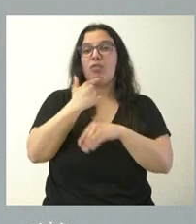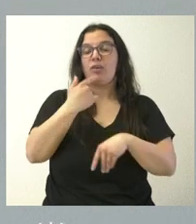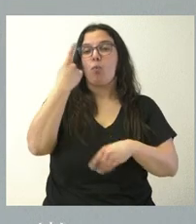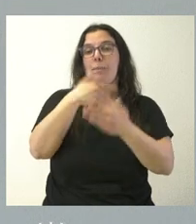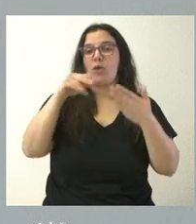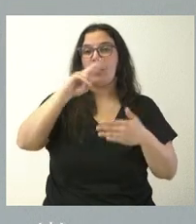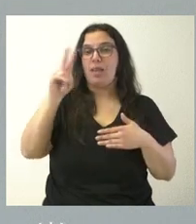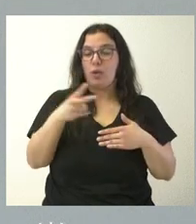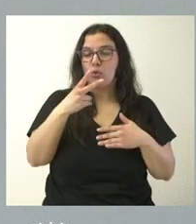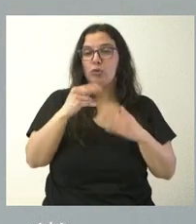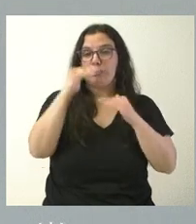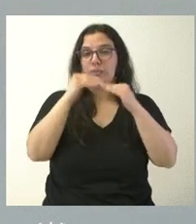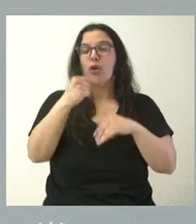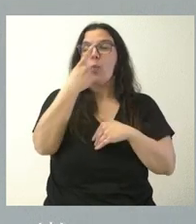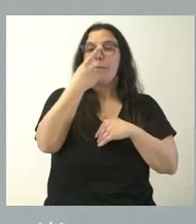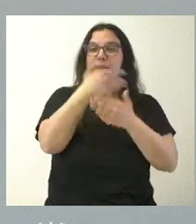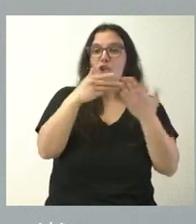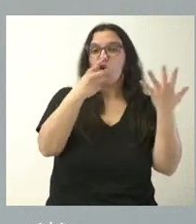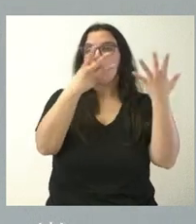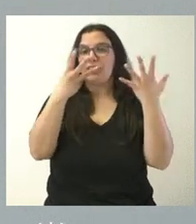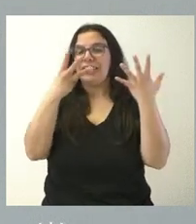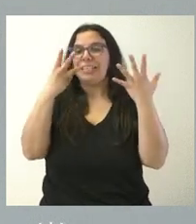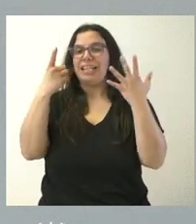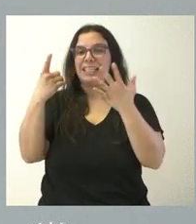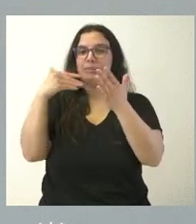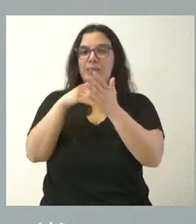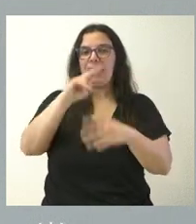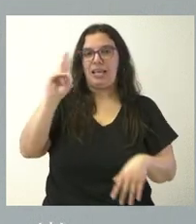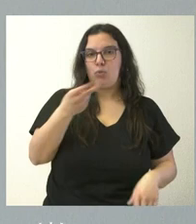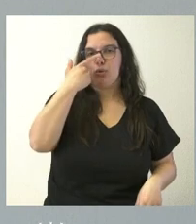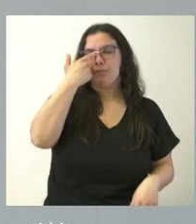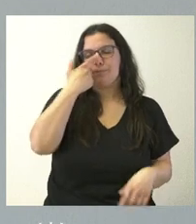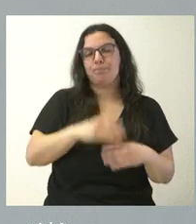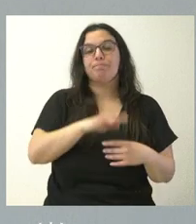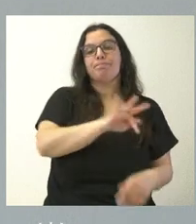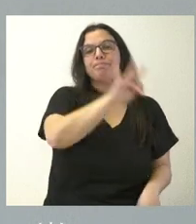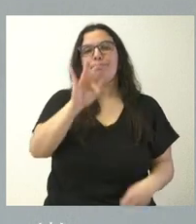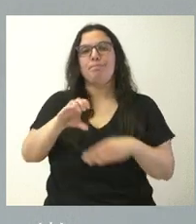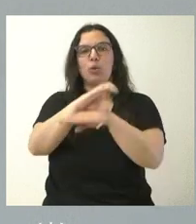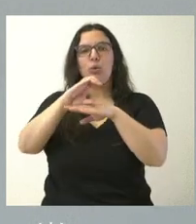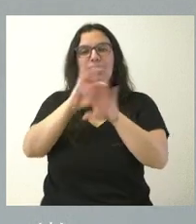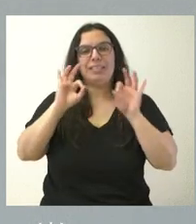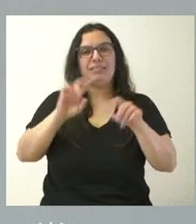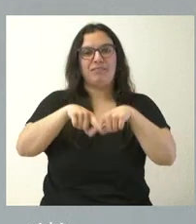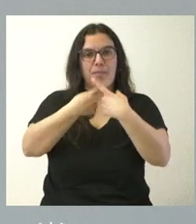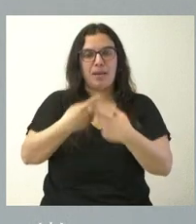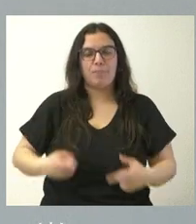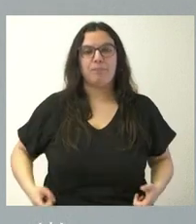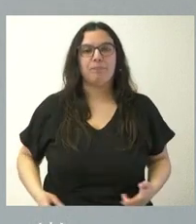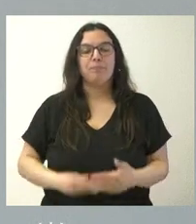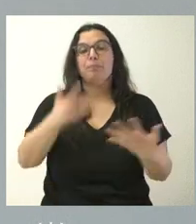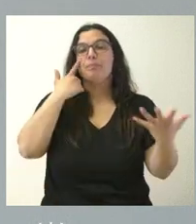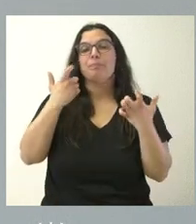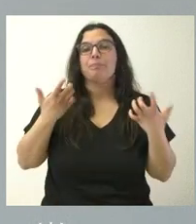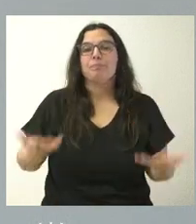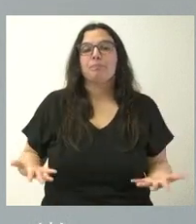en concreto un millón 86.000 euros. Asimismo, y ya pasando a la Consejería de Familia, destaca